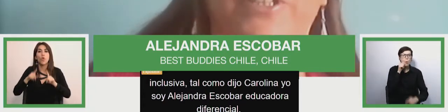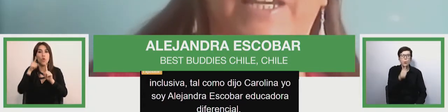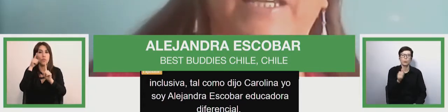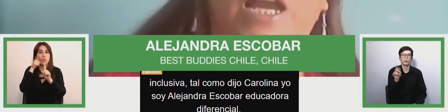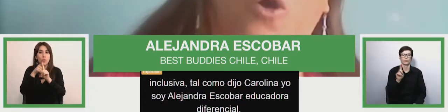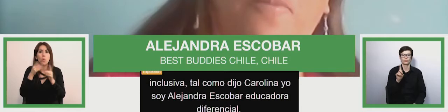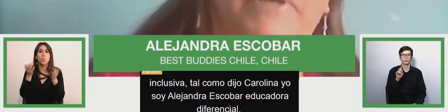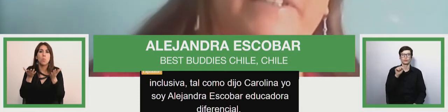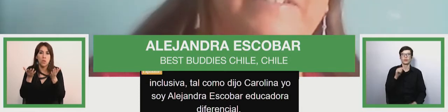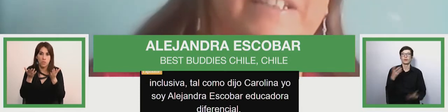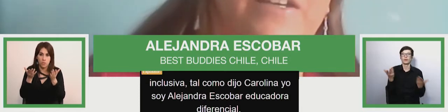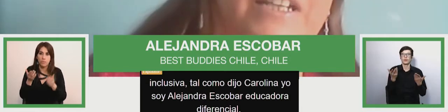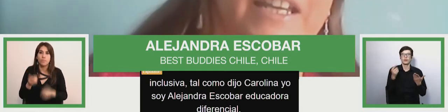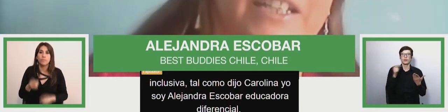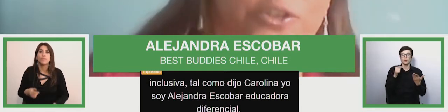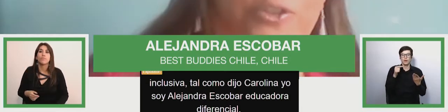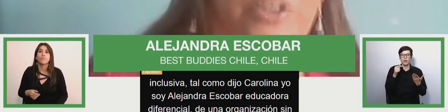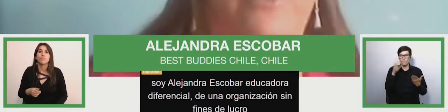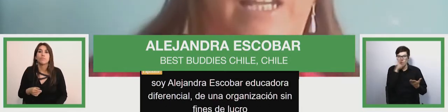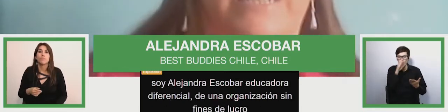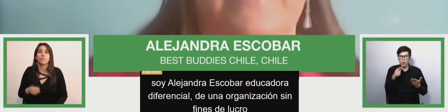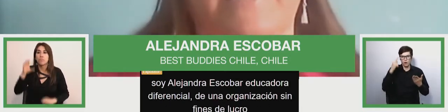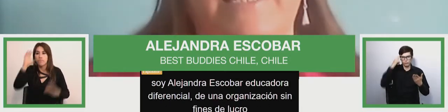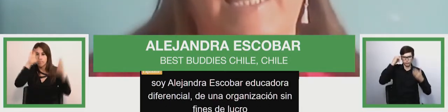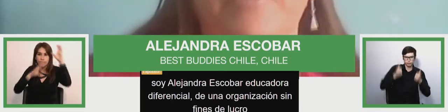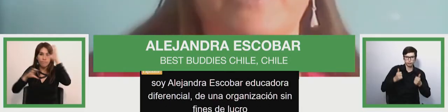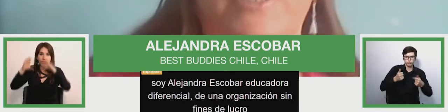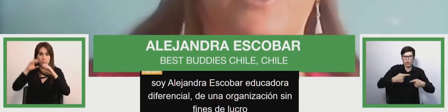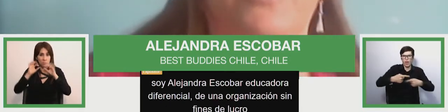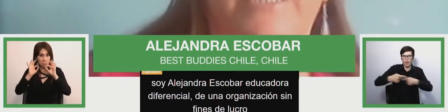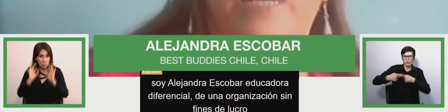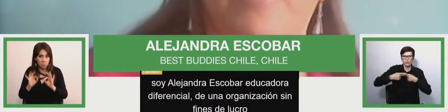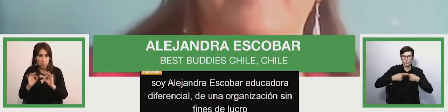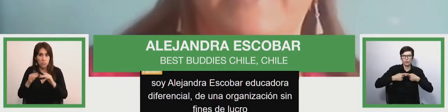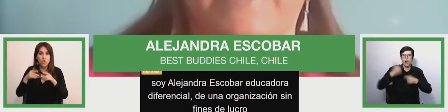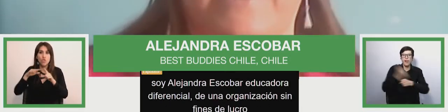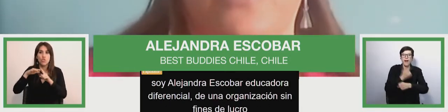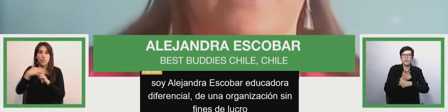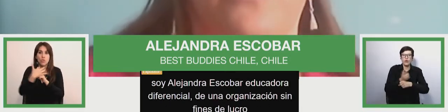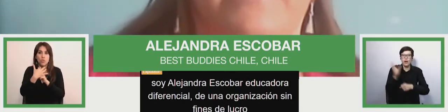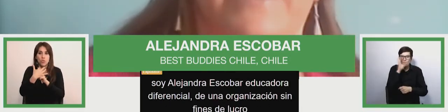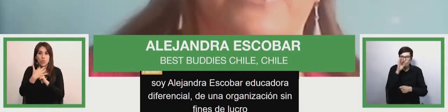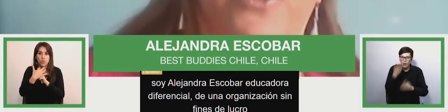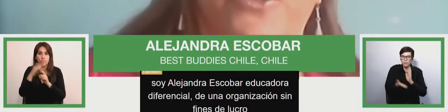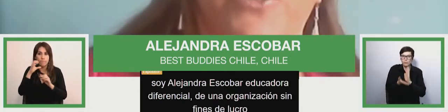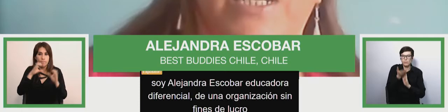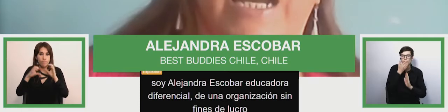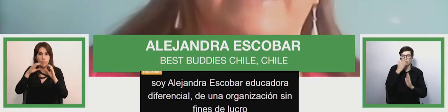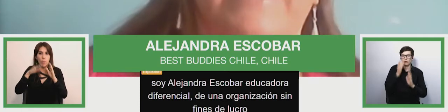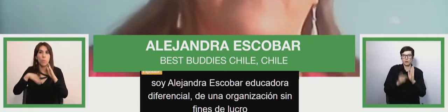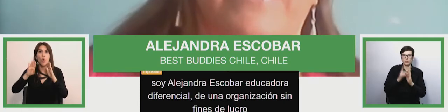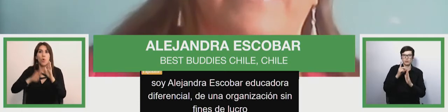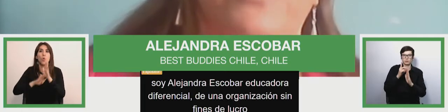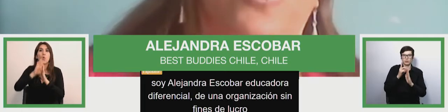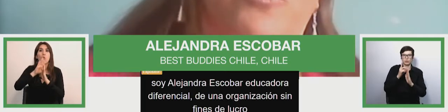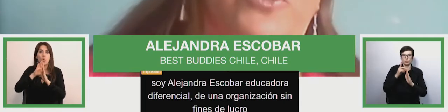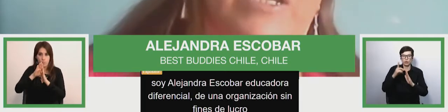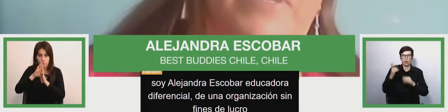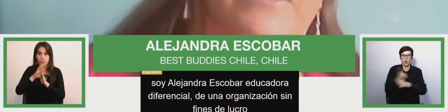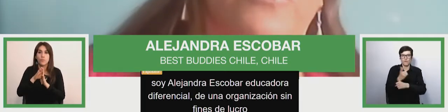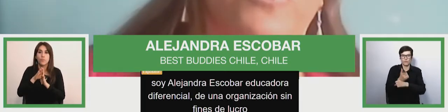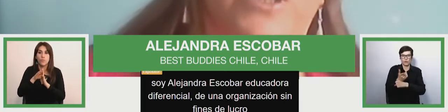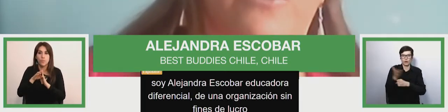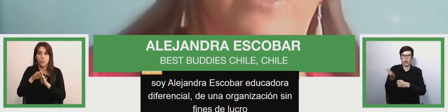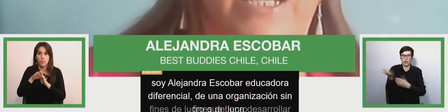desarrollar competencias y habilidades sociolaborales en personas con discapacidad intelectual o del desarrollo a través de sus